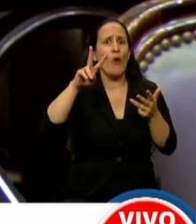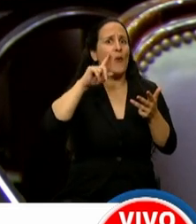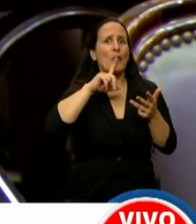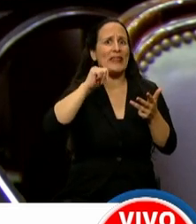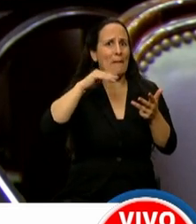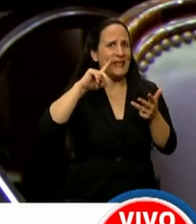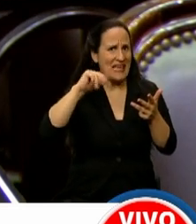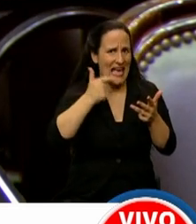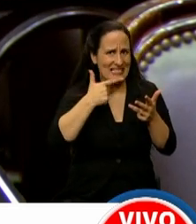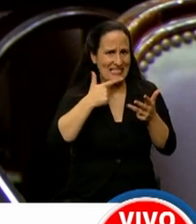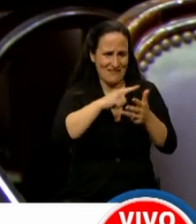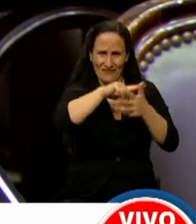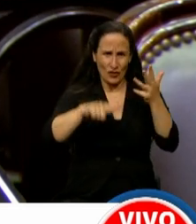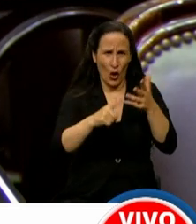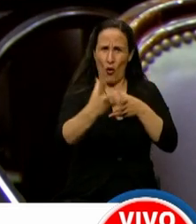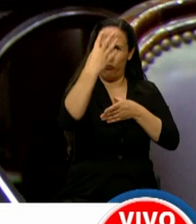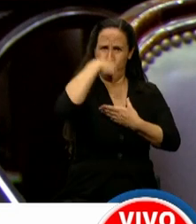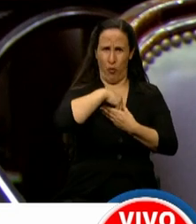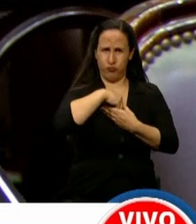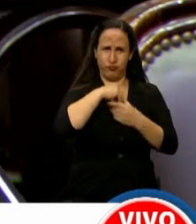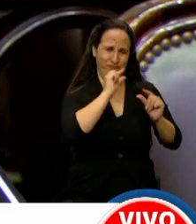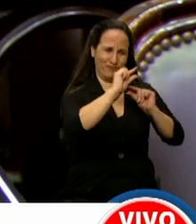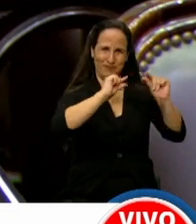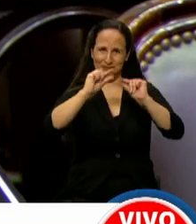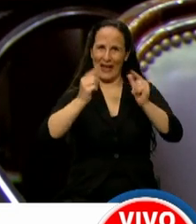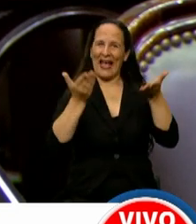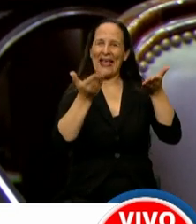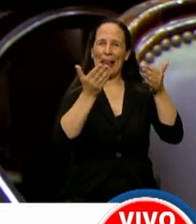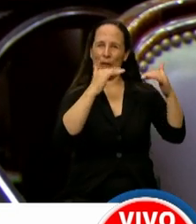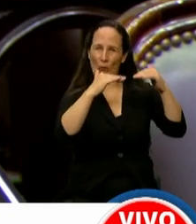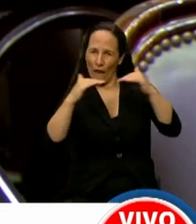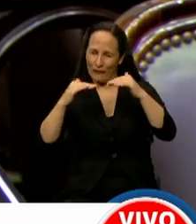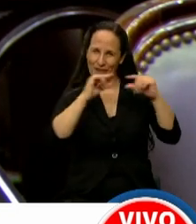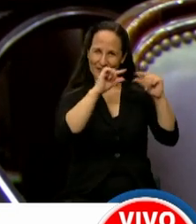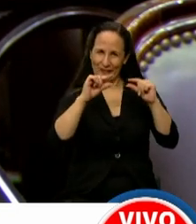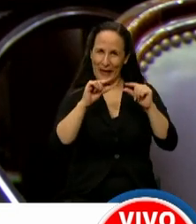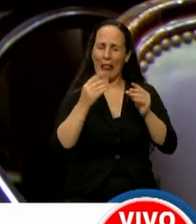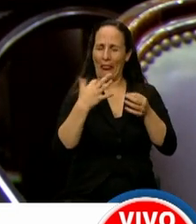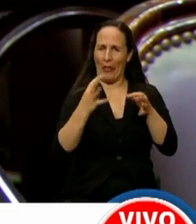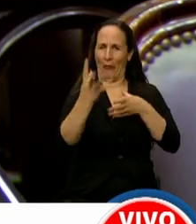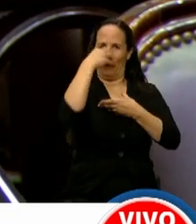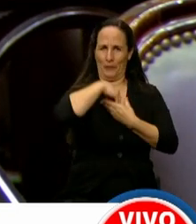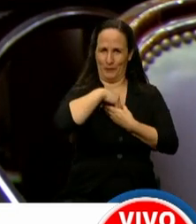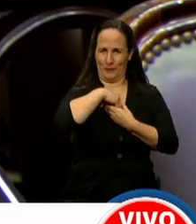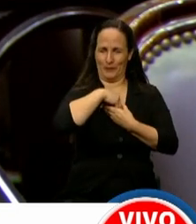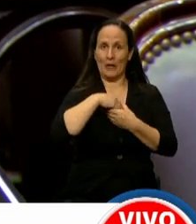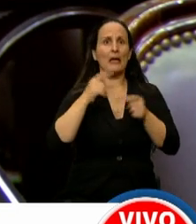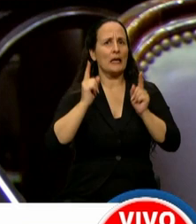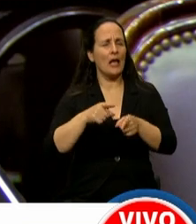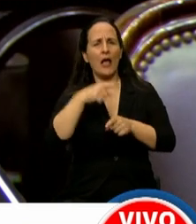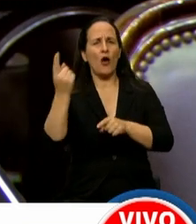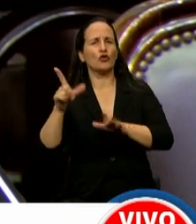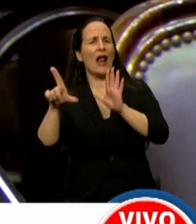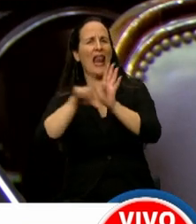equilibrio. Todo esto debe ser armónica y proporcionalmente incorporado. La ley de la adecuación.